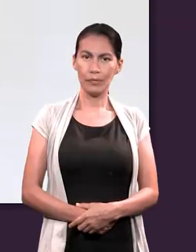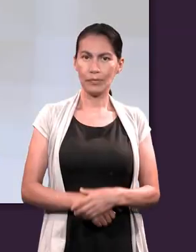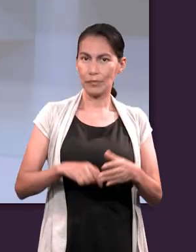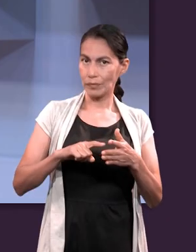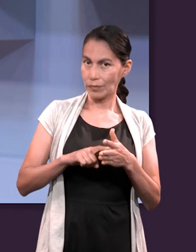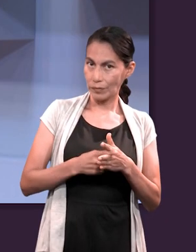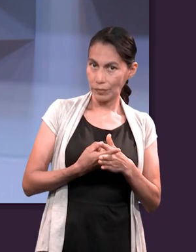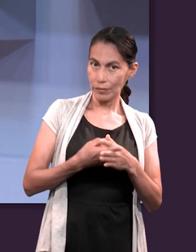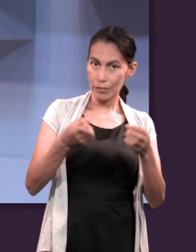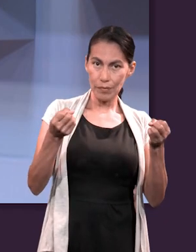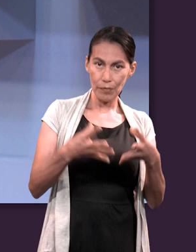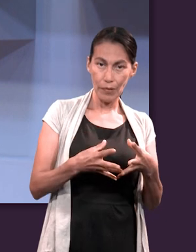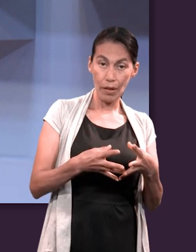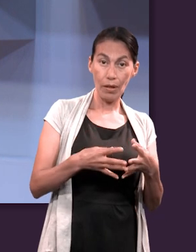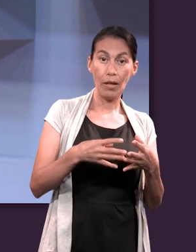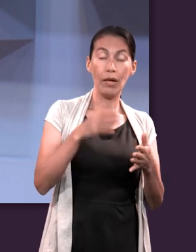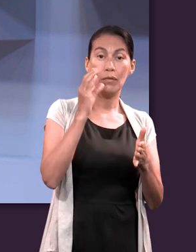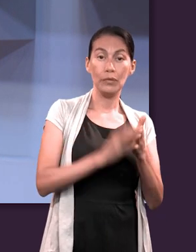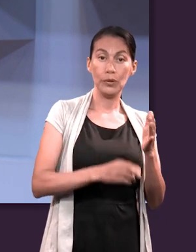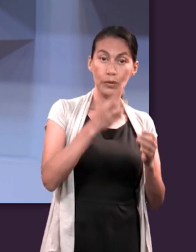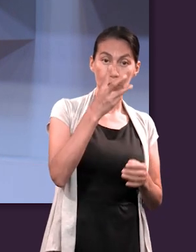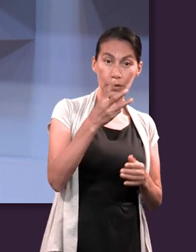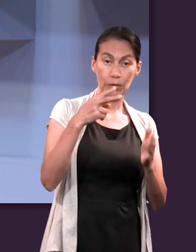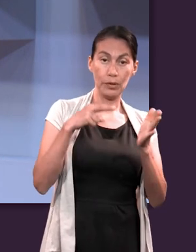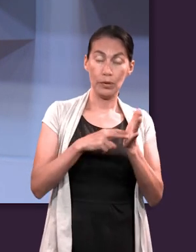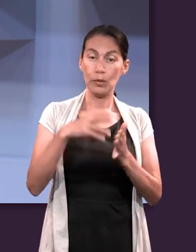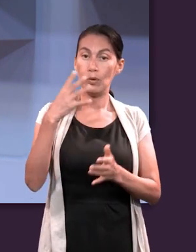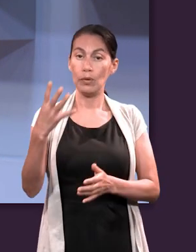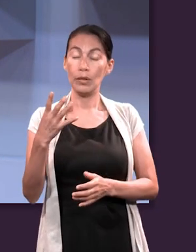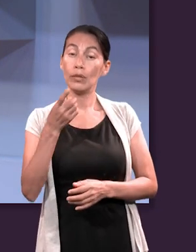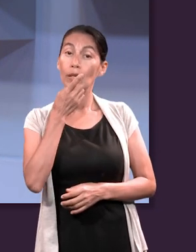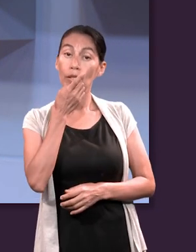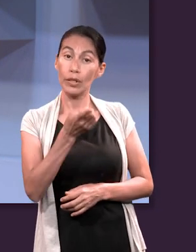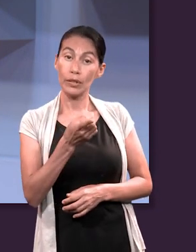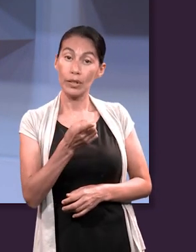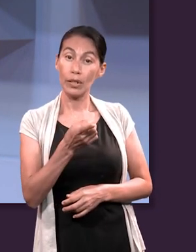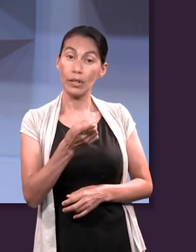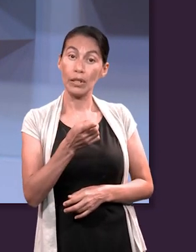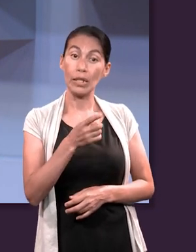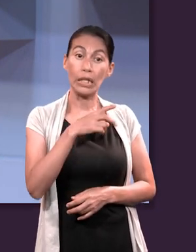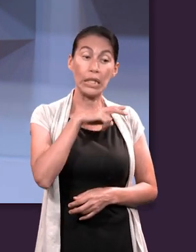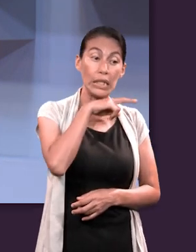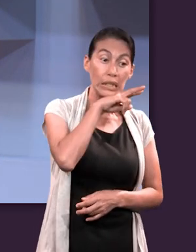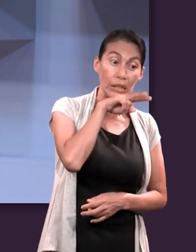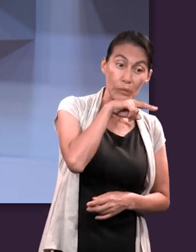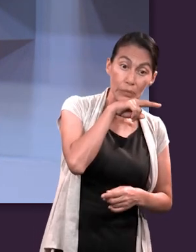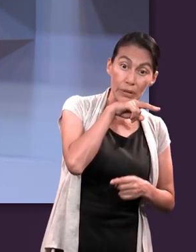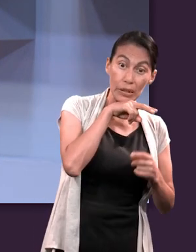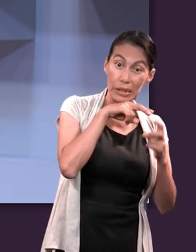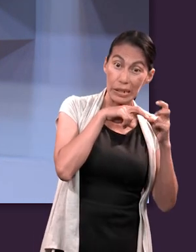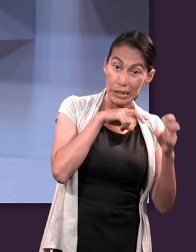En Génesis 3.4 leemos Pero la serpiente le dijo a la mujer